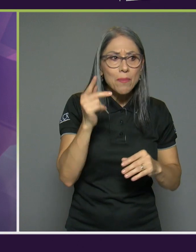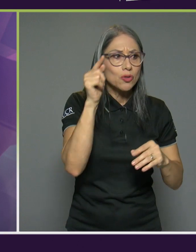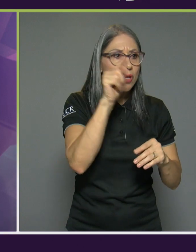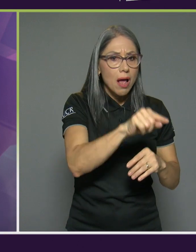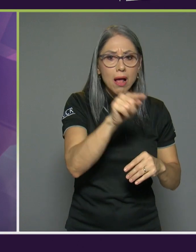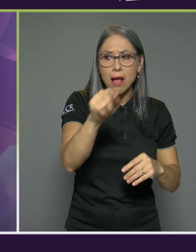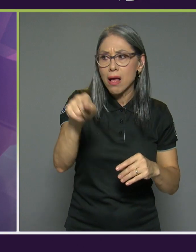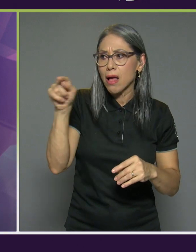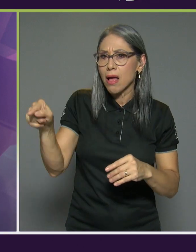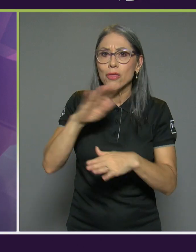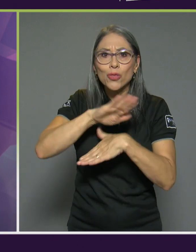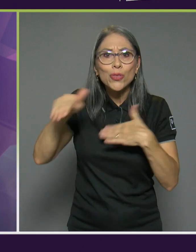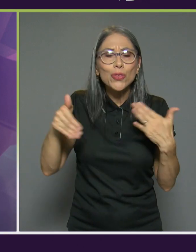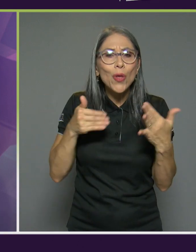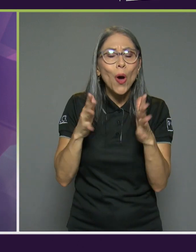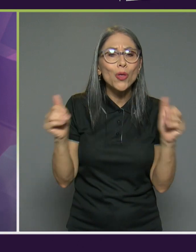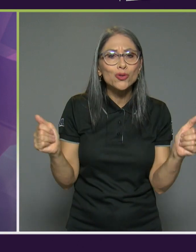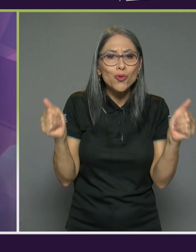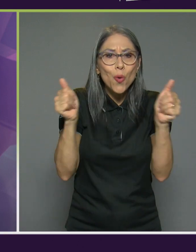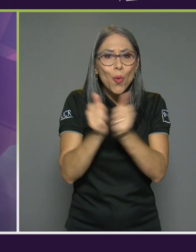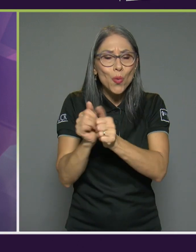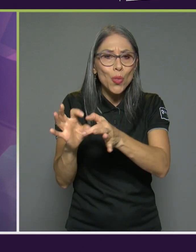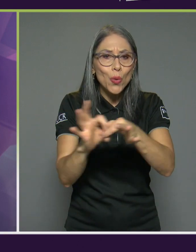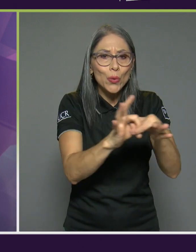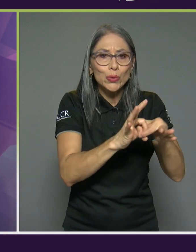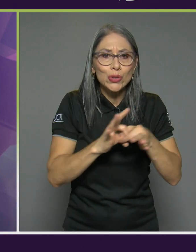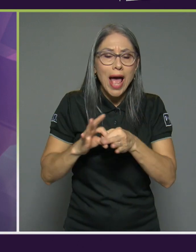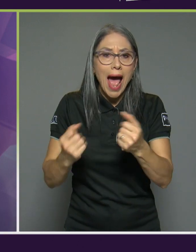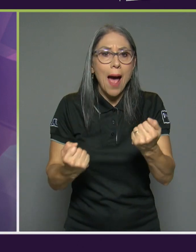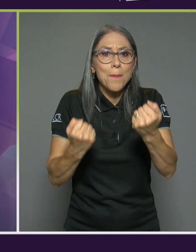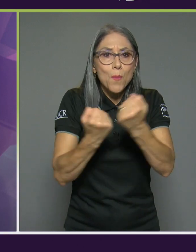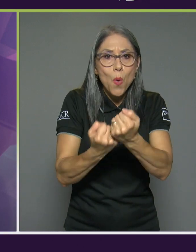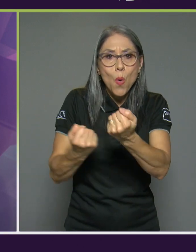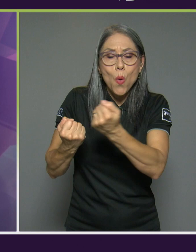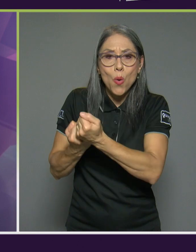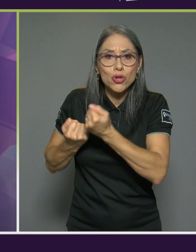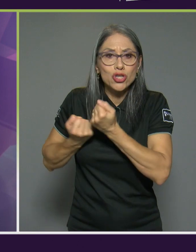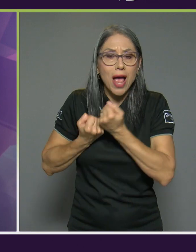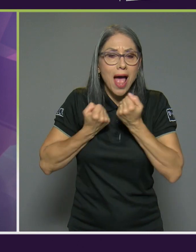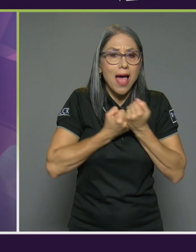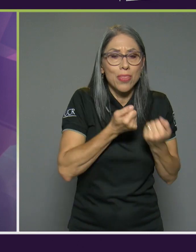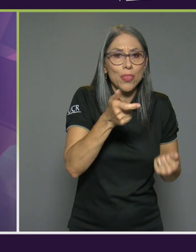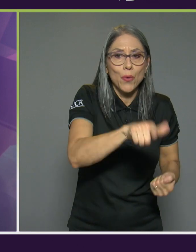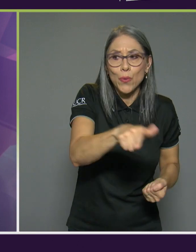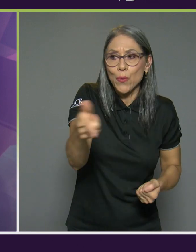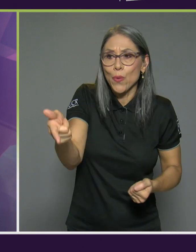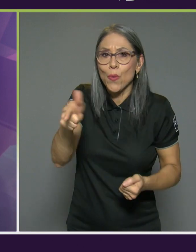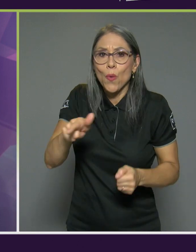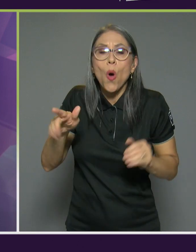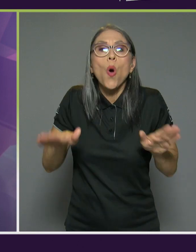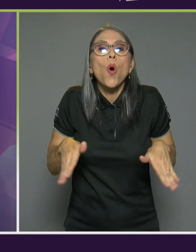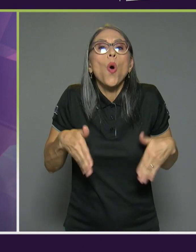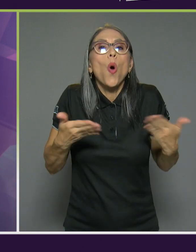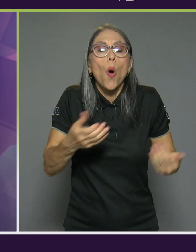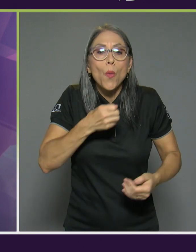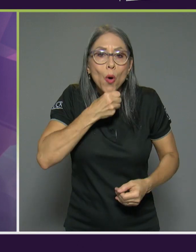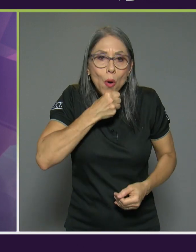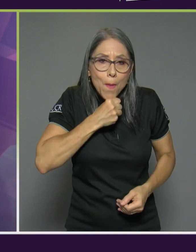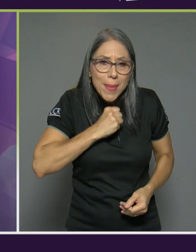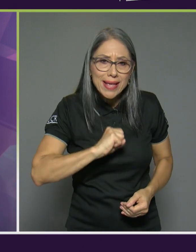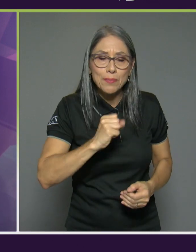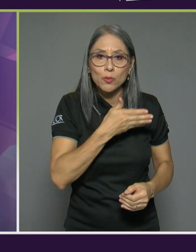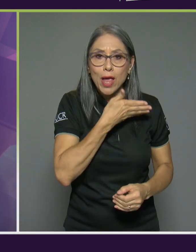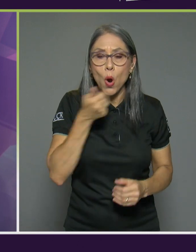juntos ahí apoyando entre unos entre todos el tema de cómo envejecemos mejor cómo envejecemos